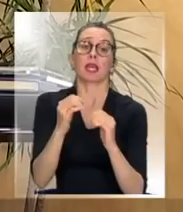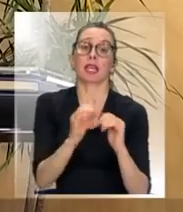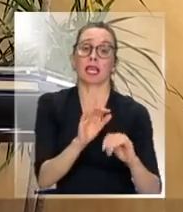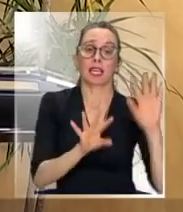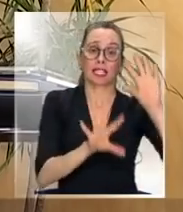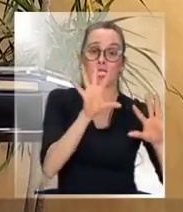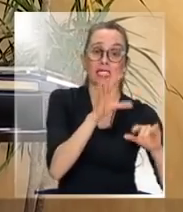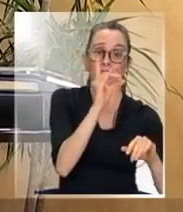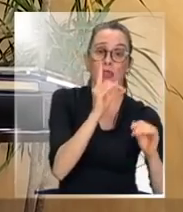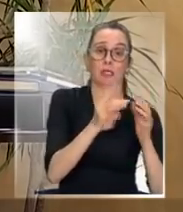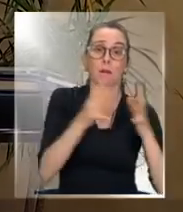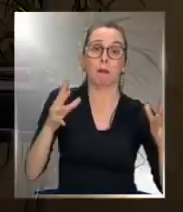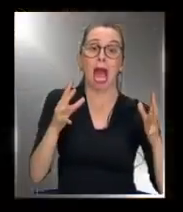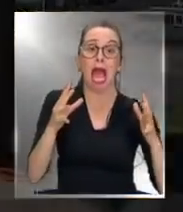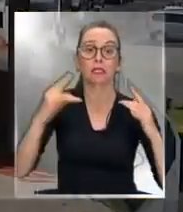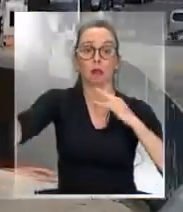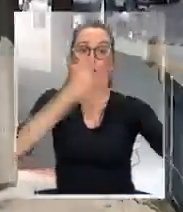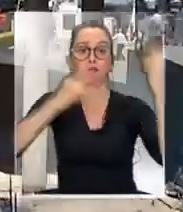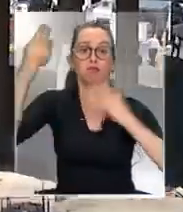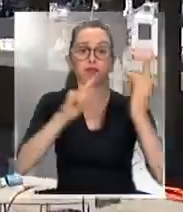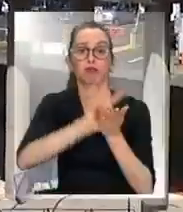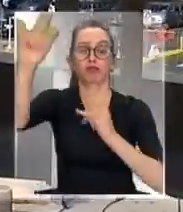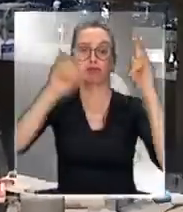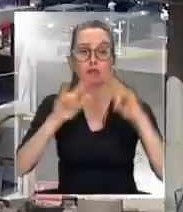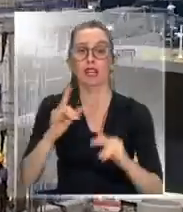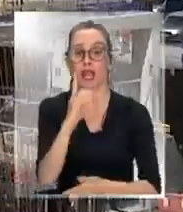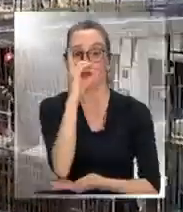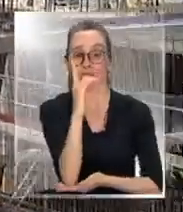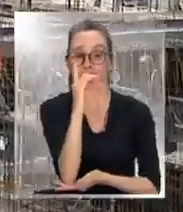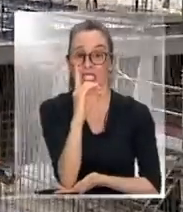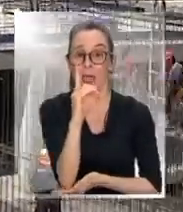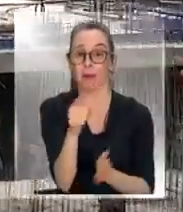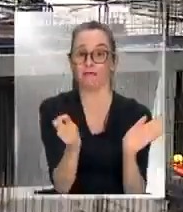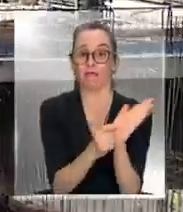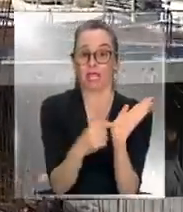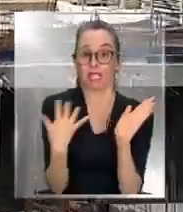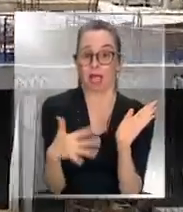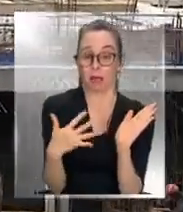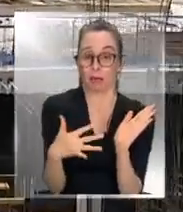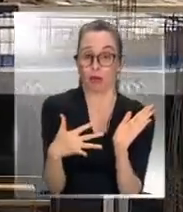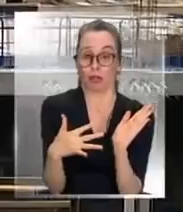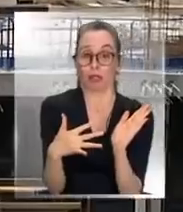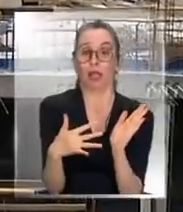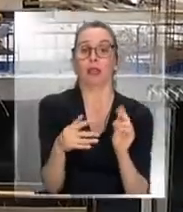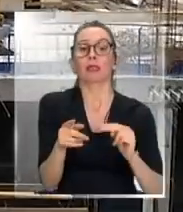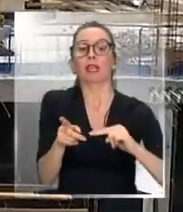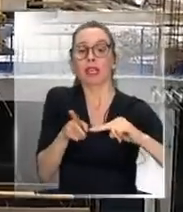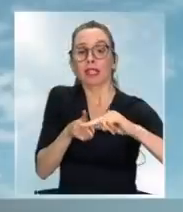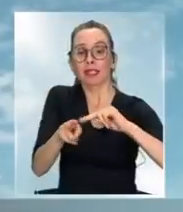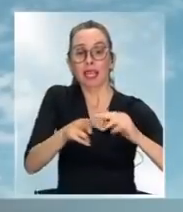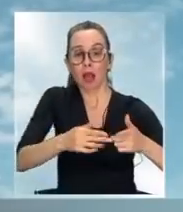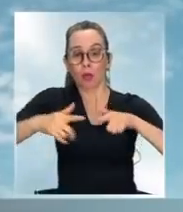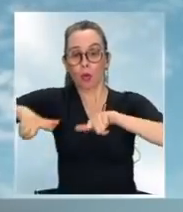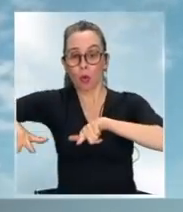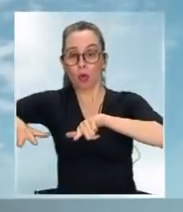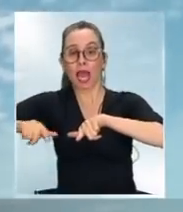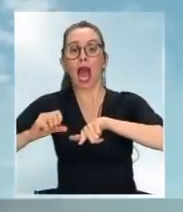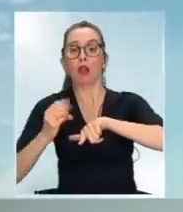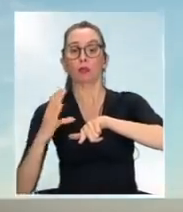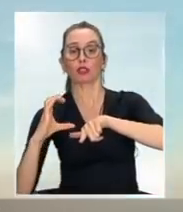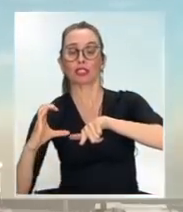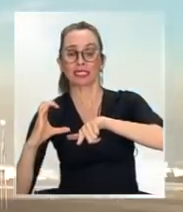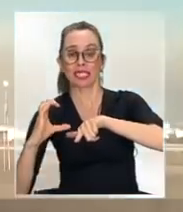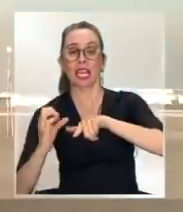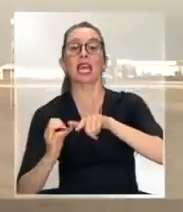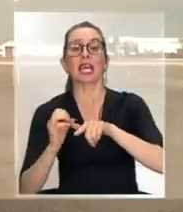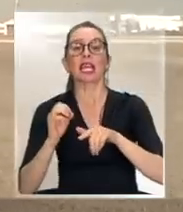diciembre en adelante para estar preparados para ahí. Diciembre parece ser fecha clave. La apertura del espigón C del nuevo aeropuerto generará que 10